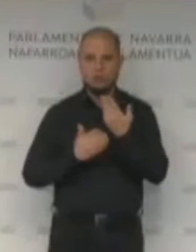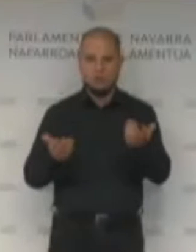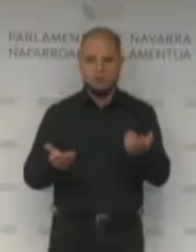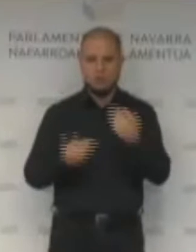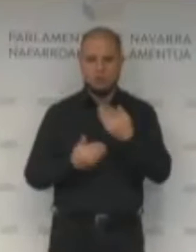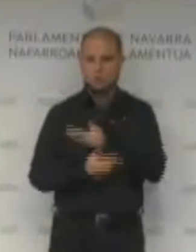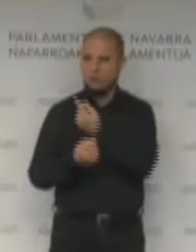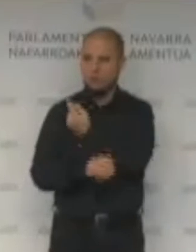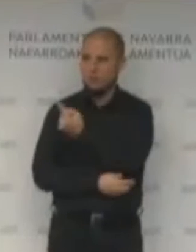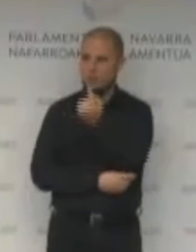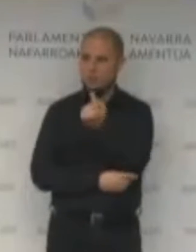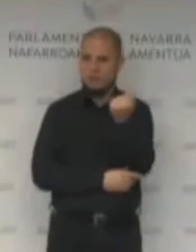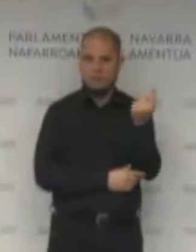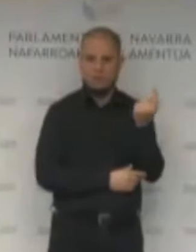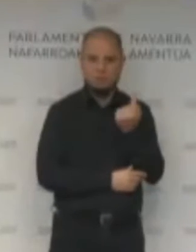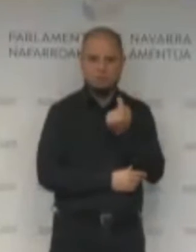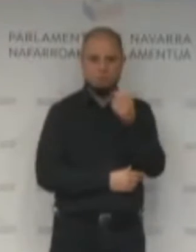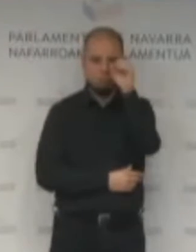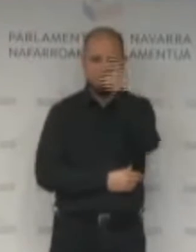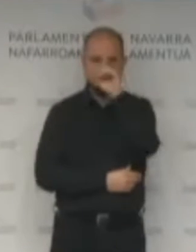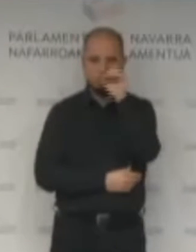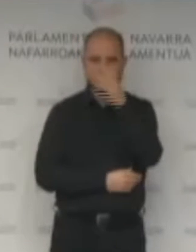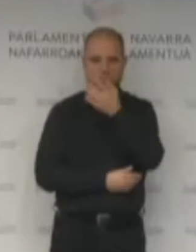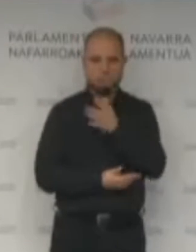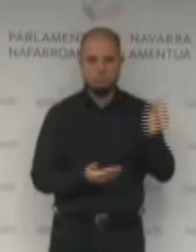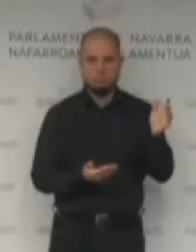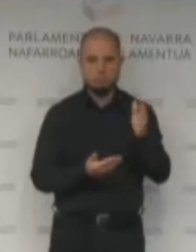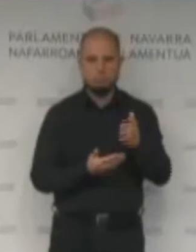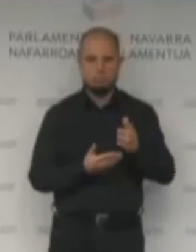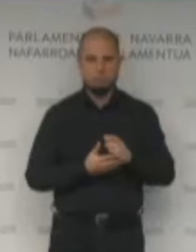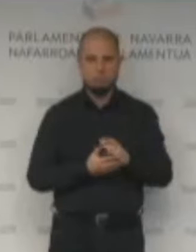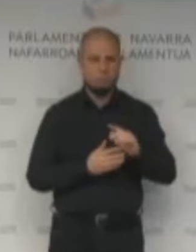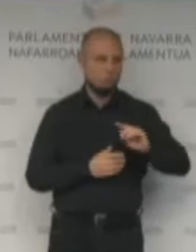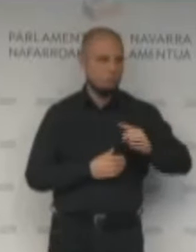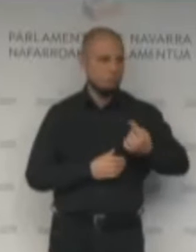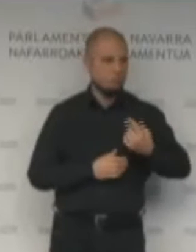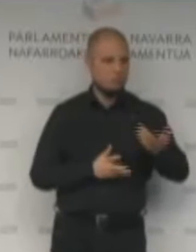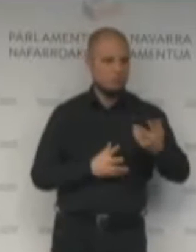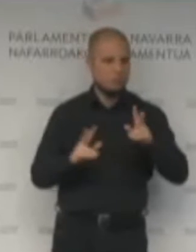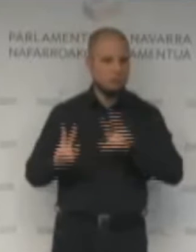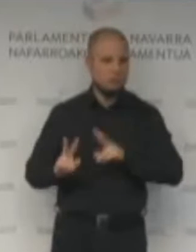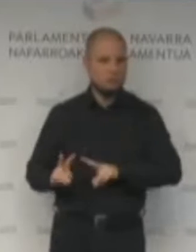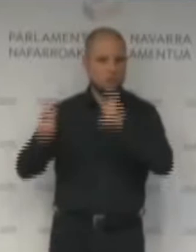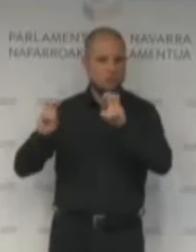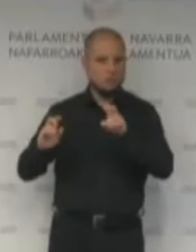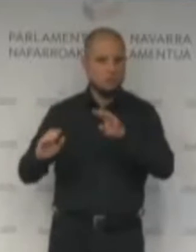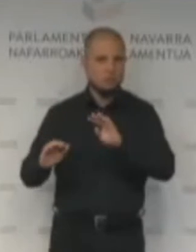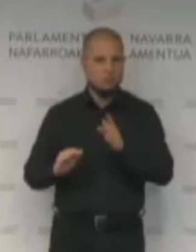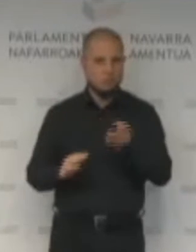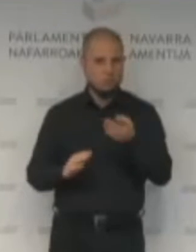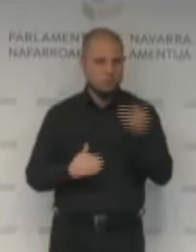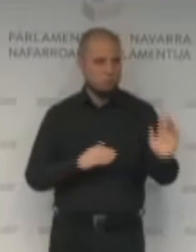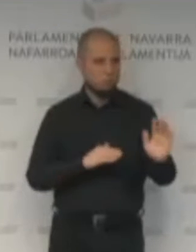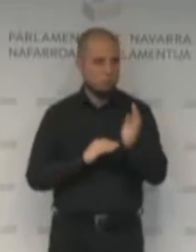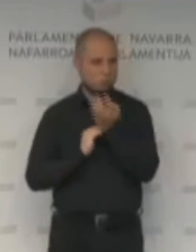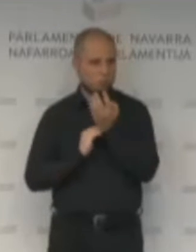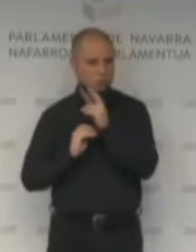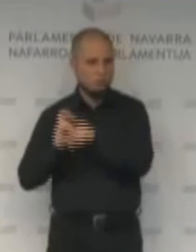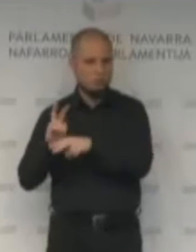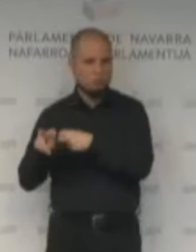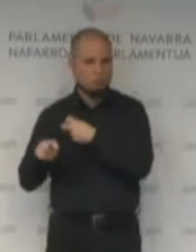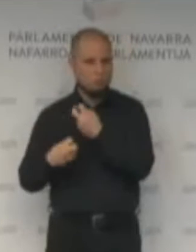Posicionarnos primero de todo en lo referido a la modificación que proponen necesaria